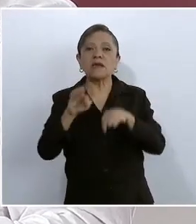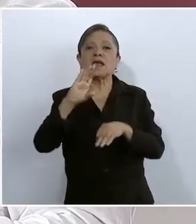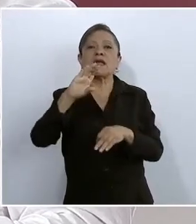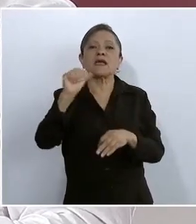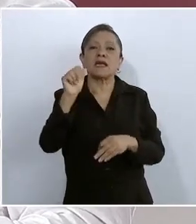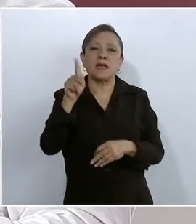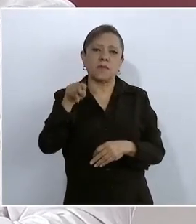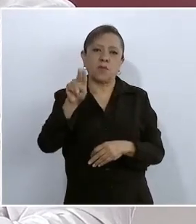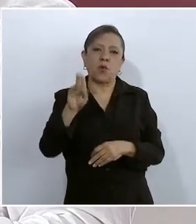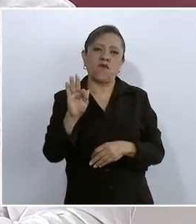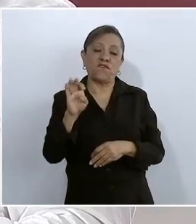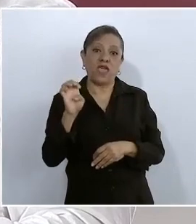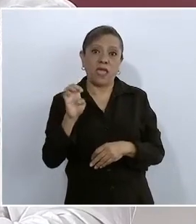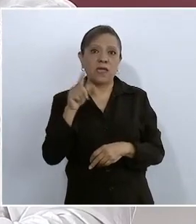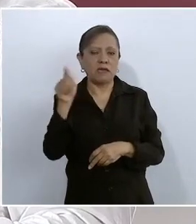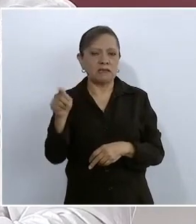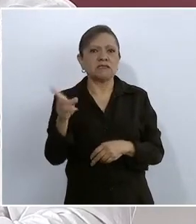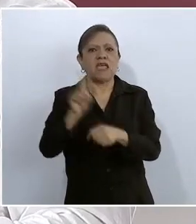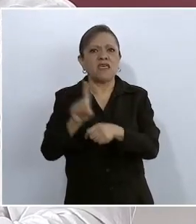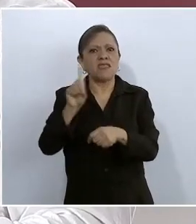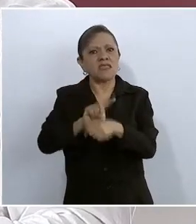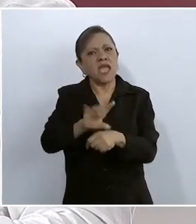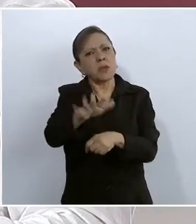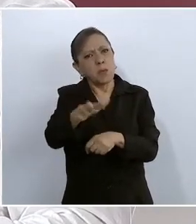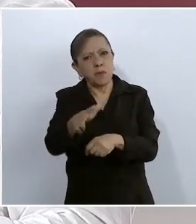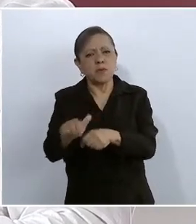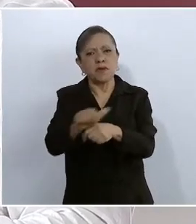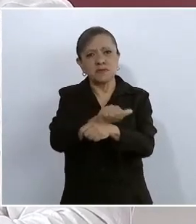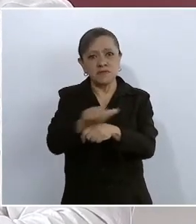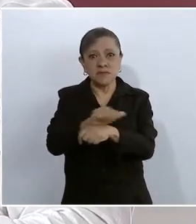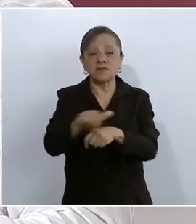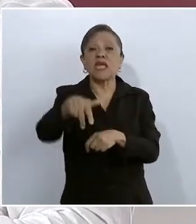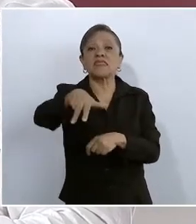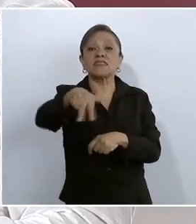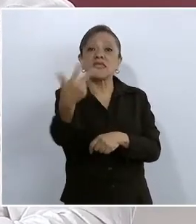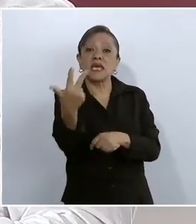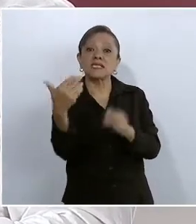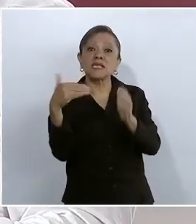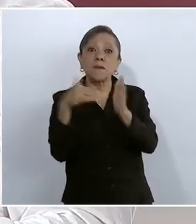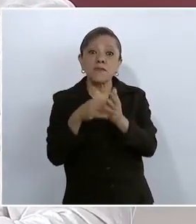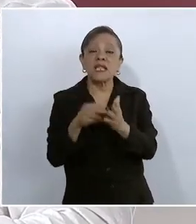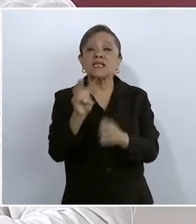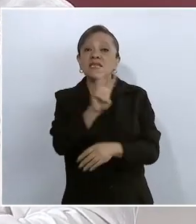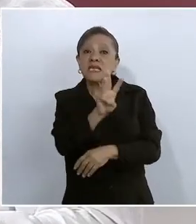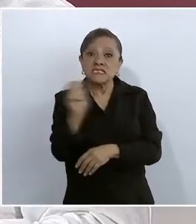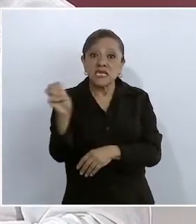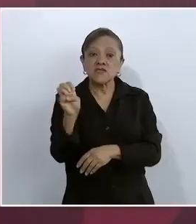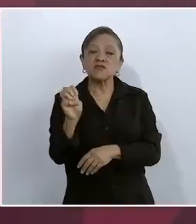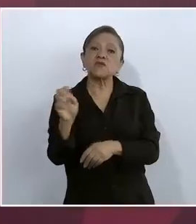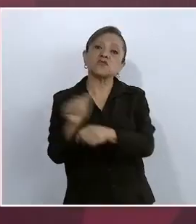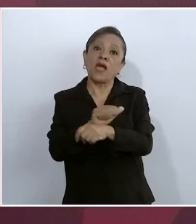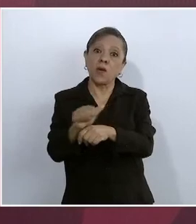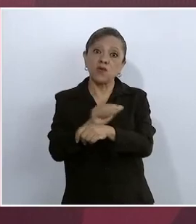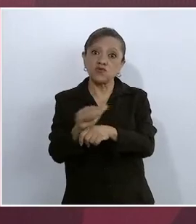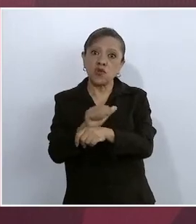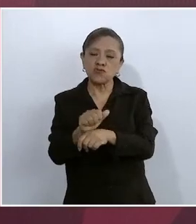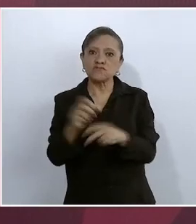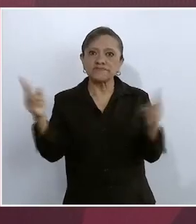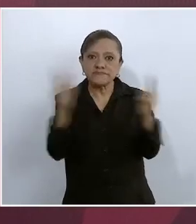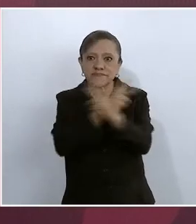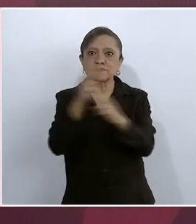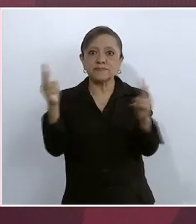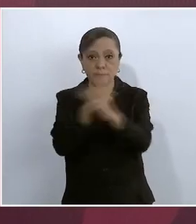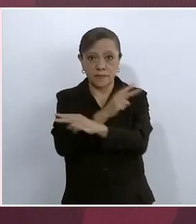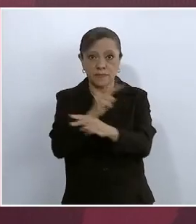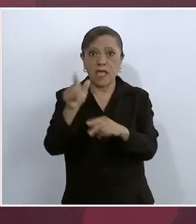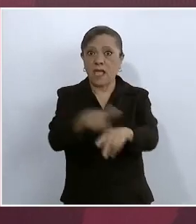y brindará servicio a un tránsito diario promedio anual a 13.300 vehículos. Cabe mencionar que a lo largo de la